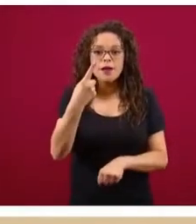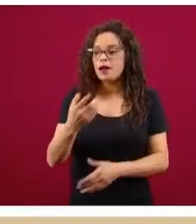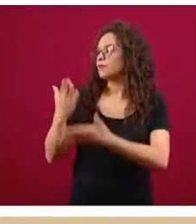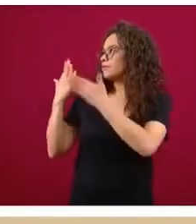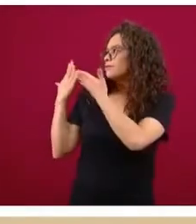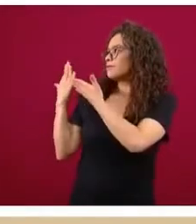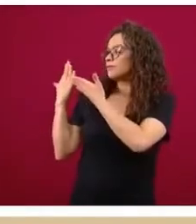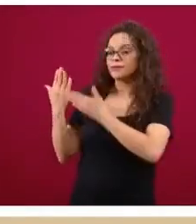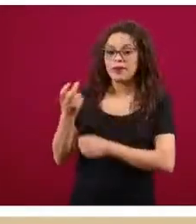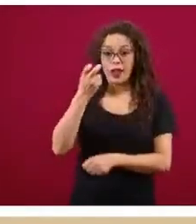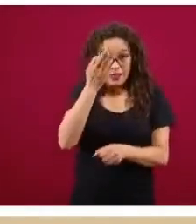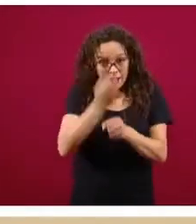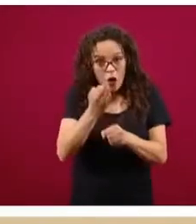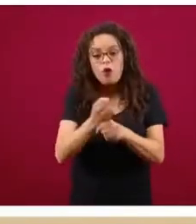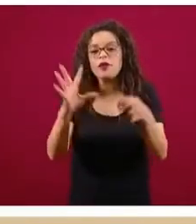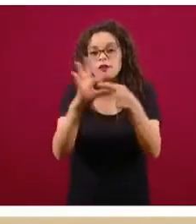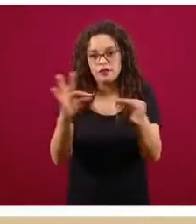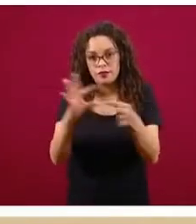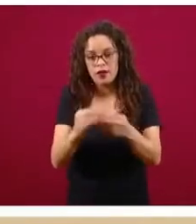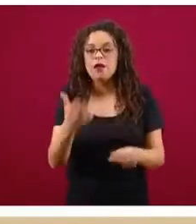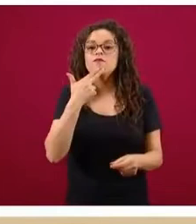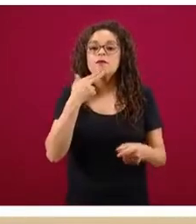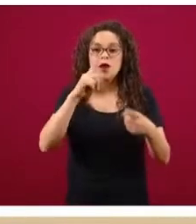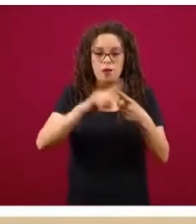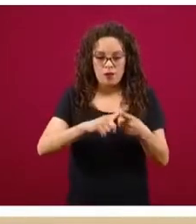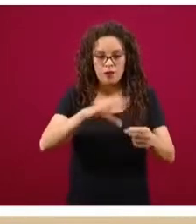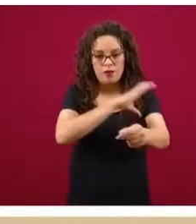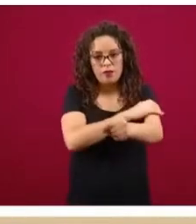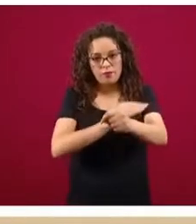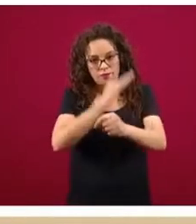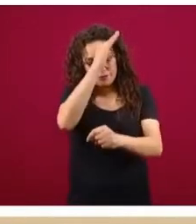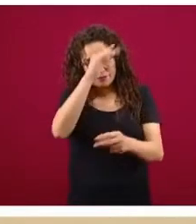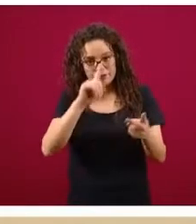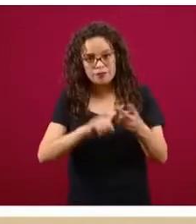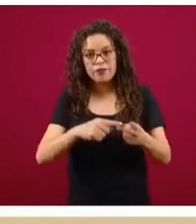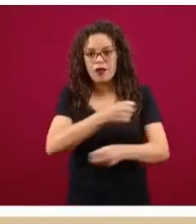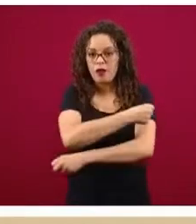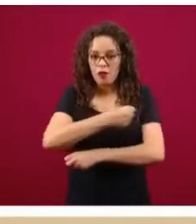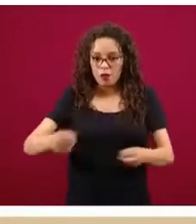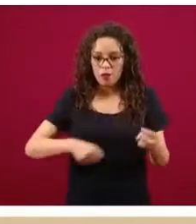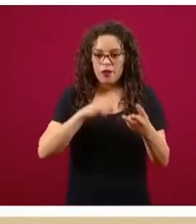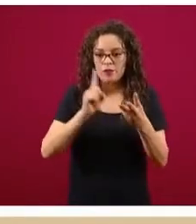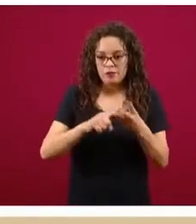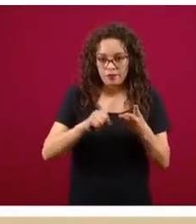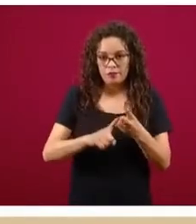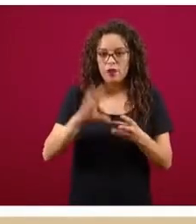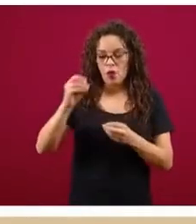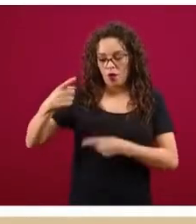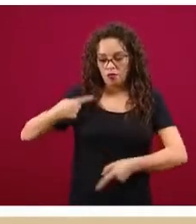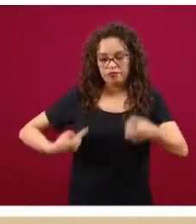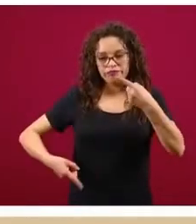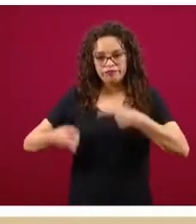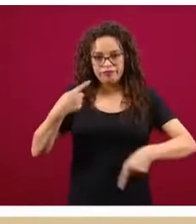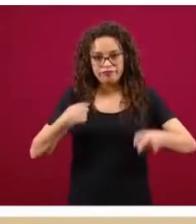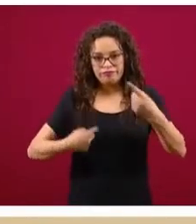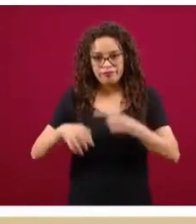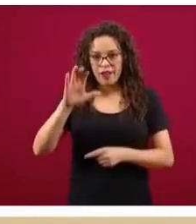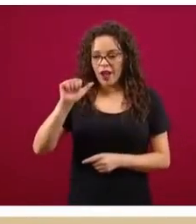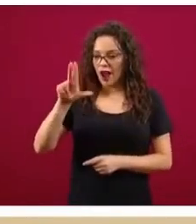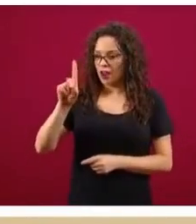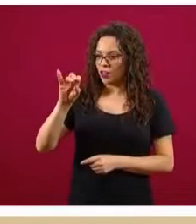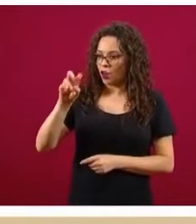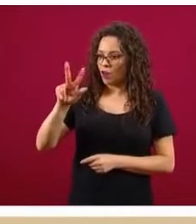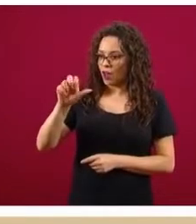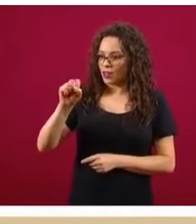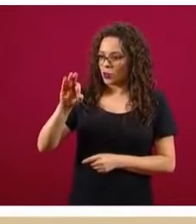que vamos a hablar en esta ocasión, que son diabetes, hipertensión, obesidad o cardiovascular. Los que tienen al menos una de estas cuatro entidades,